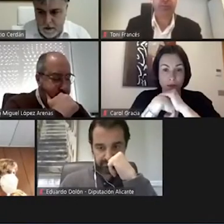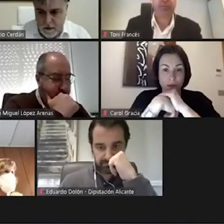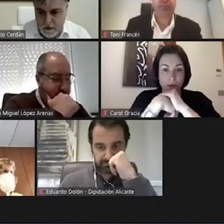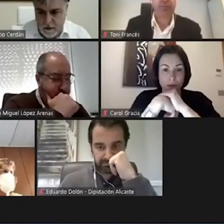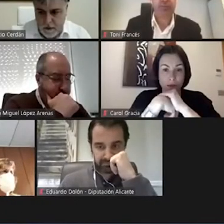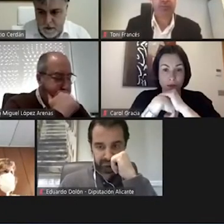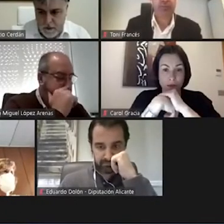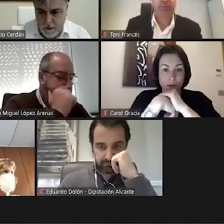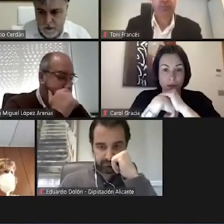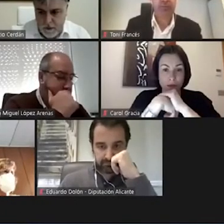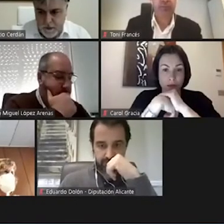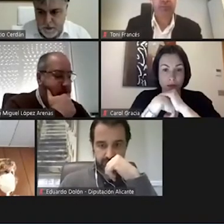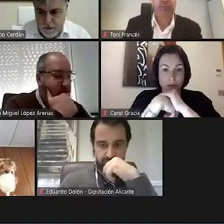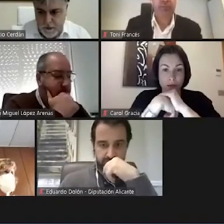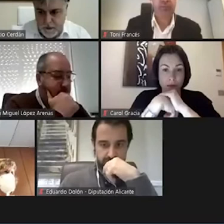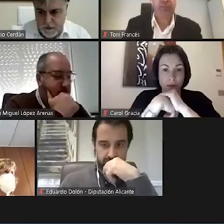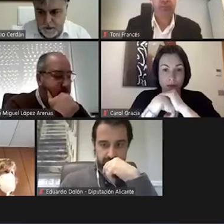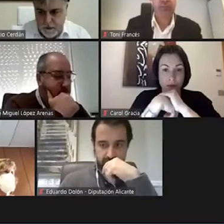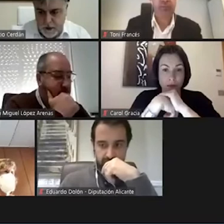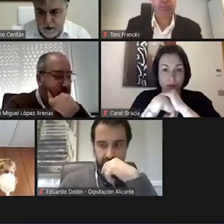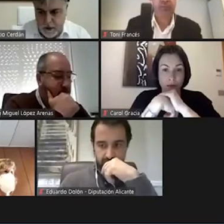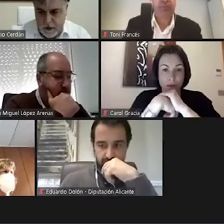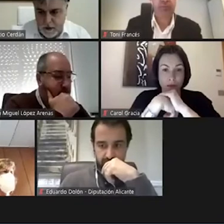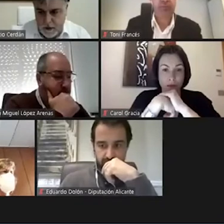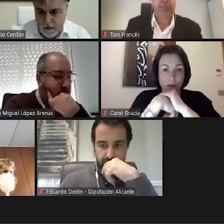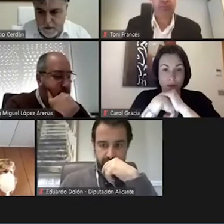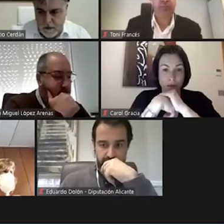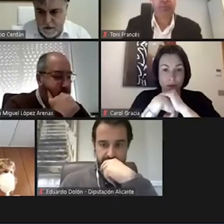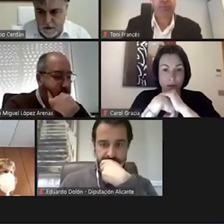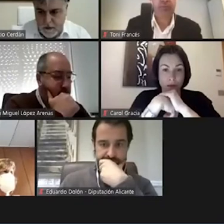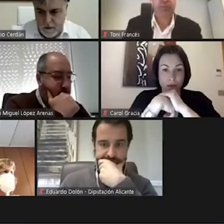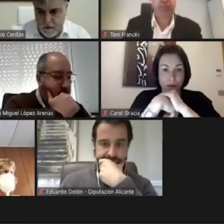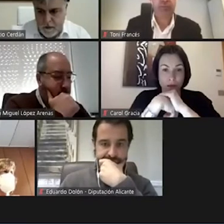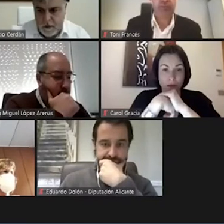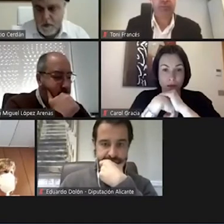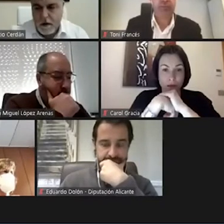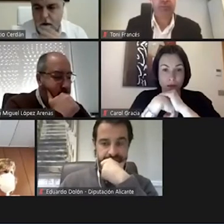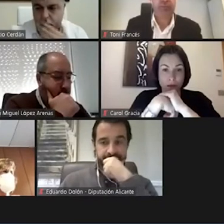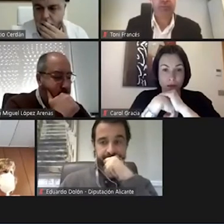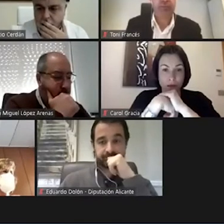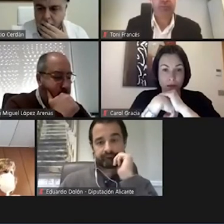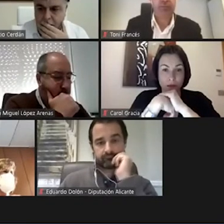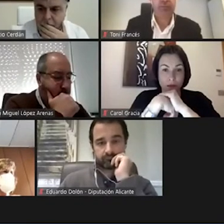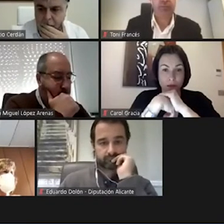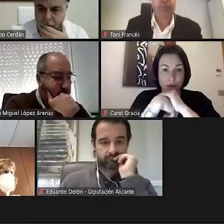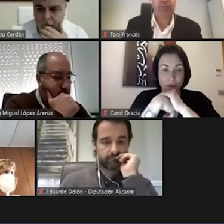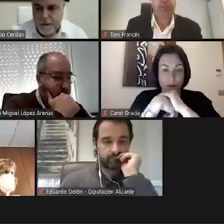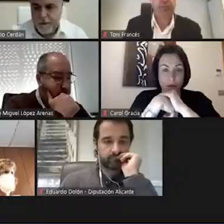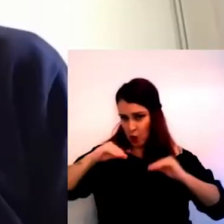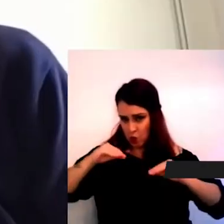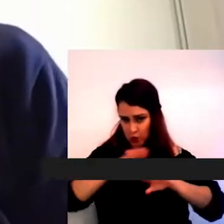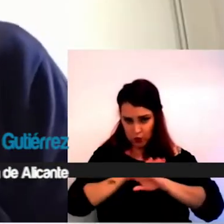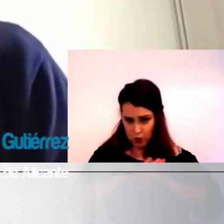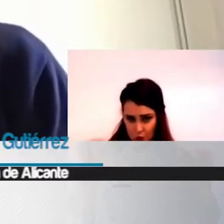cuestionar al sector cárnico español y ha presentado una enmienda a la moción inicial que ha sido incorporada. Es delirante porque